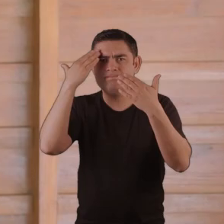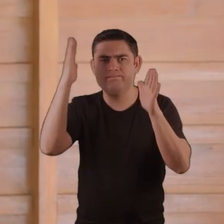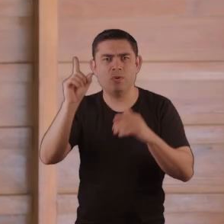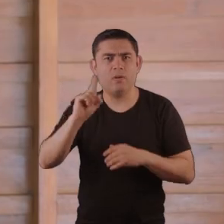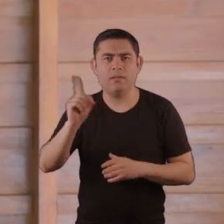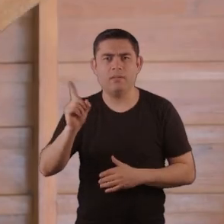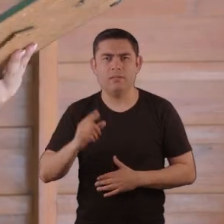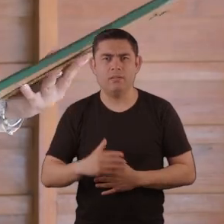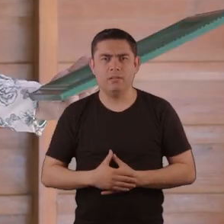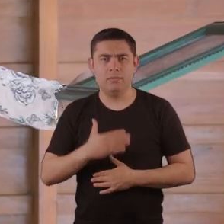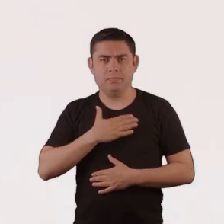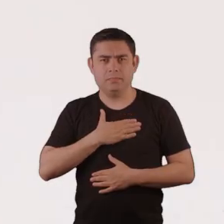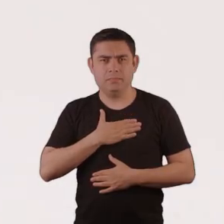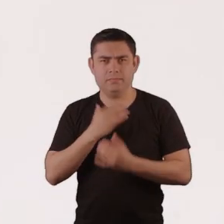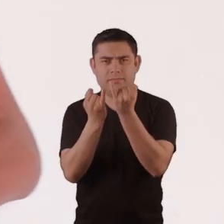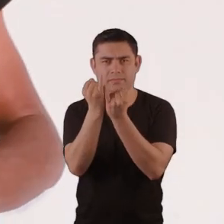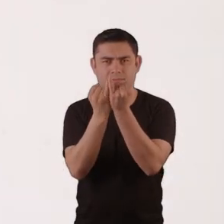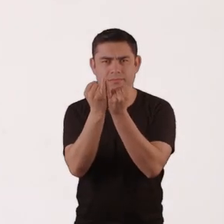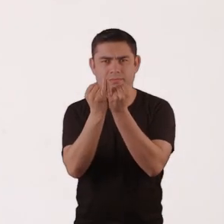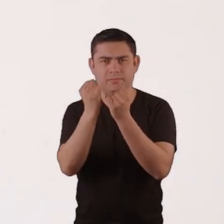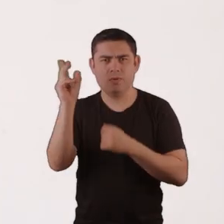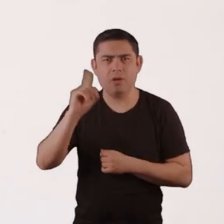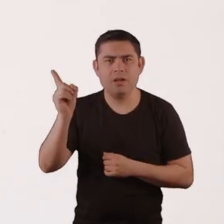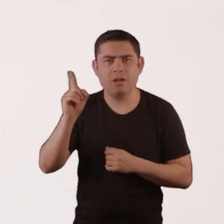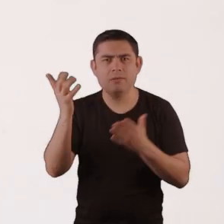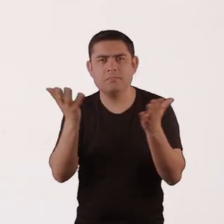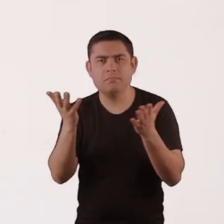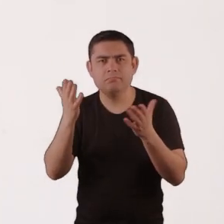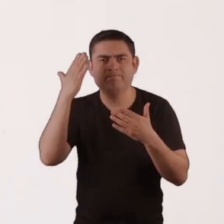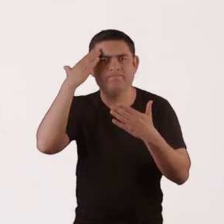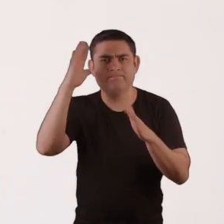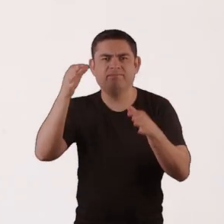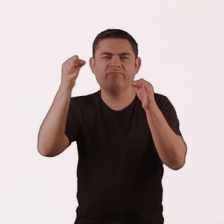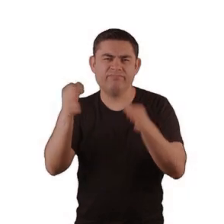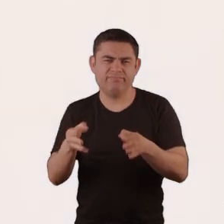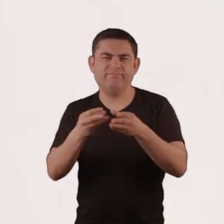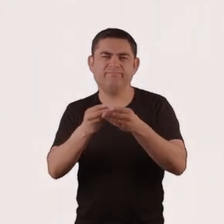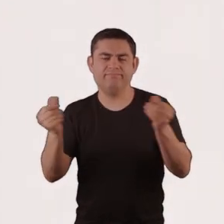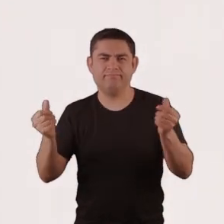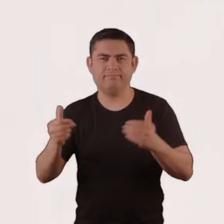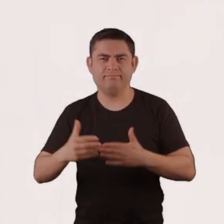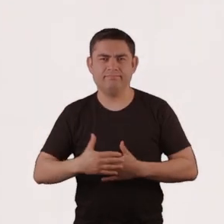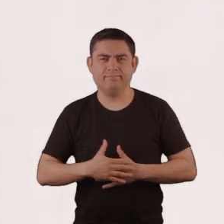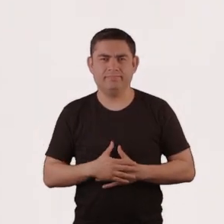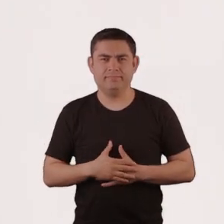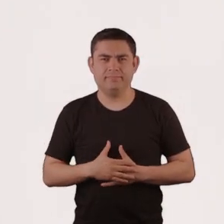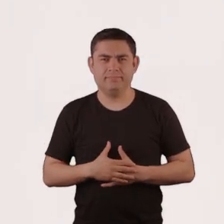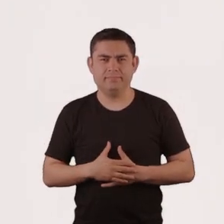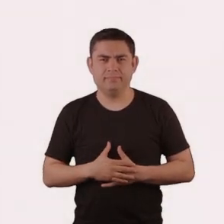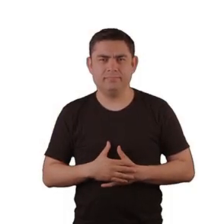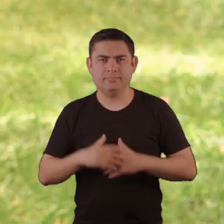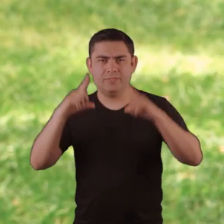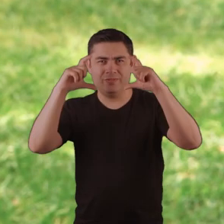nada de ella. No sabemos en qué situación está, no sabemos en dónde se encuentra. Están totalmente